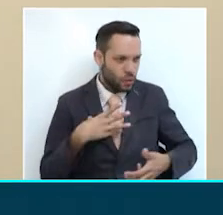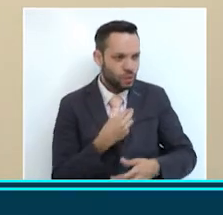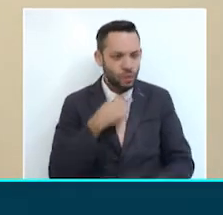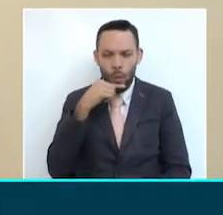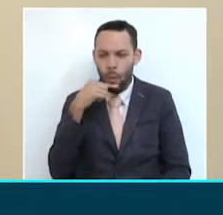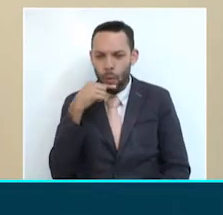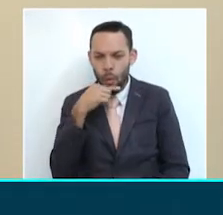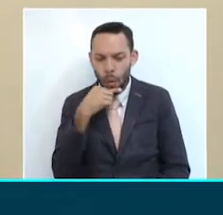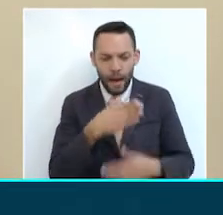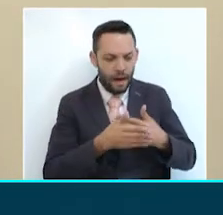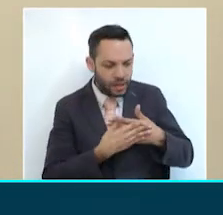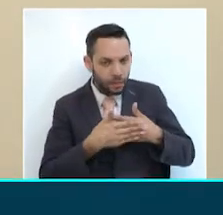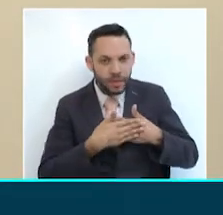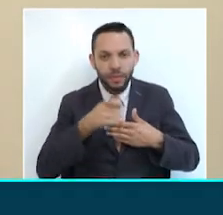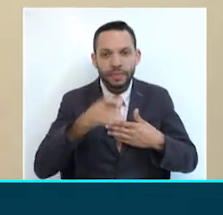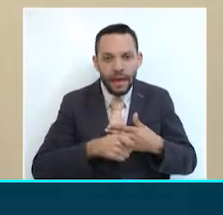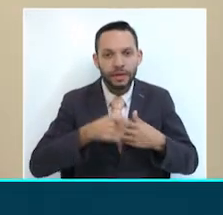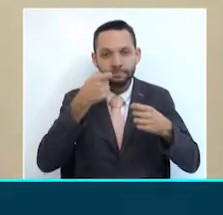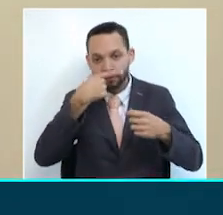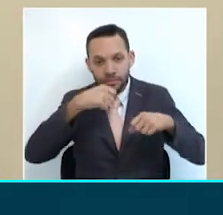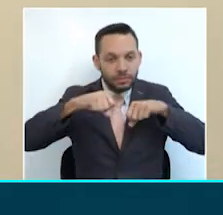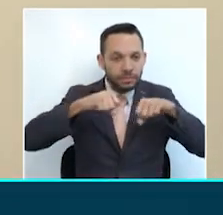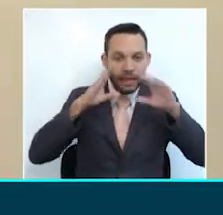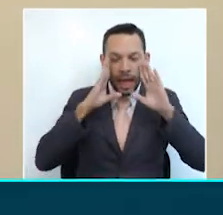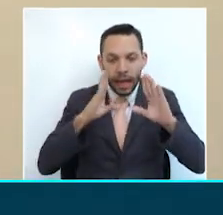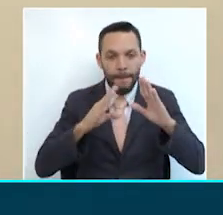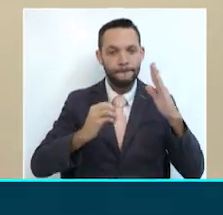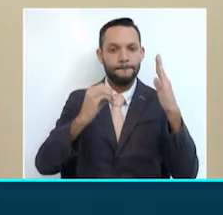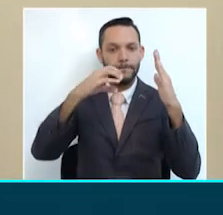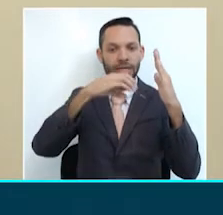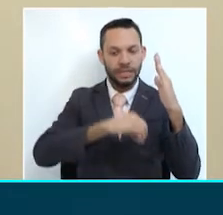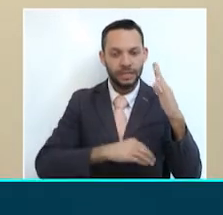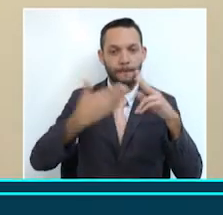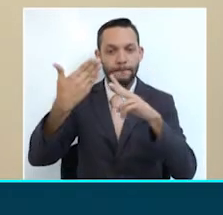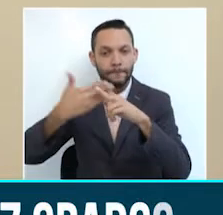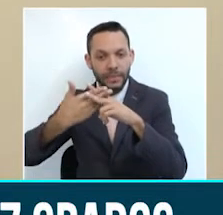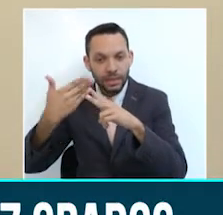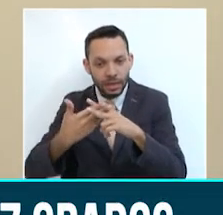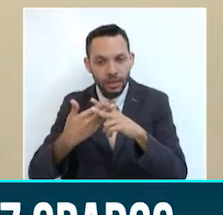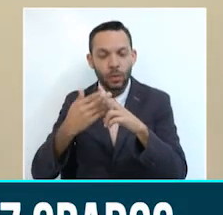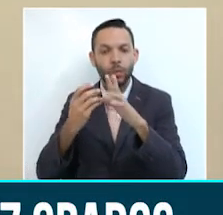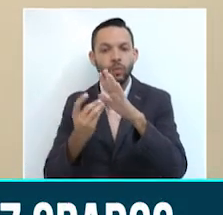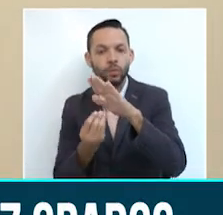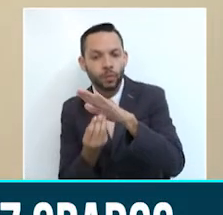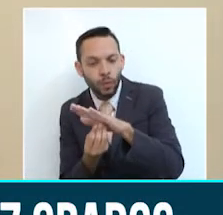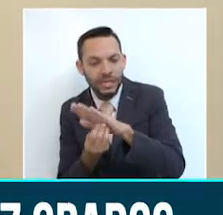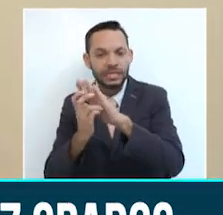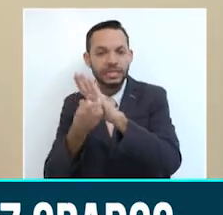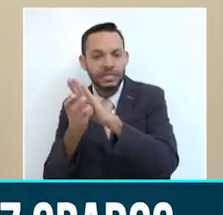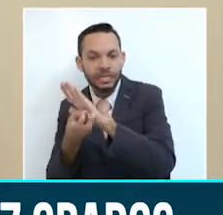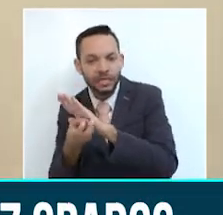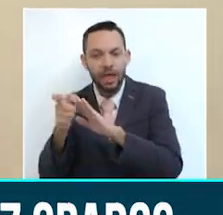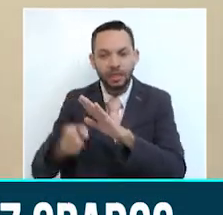cobertura vegetal para Belén de Umbría, Marsella, Mistrato, Pereira, Pueblo Rico. Una alerta naranja por incendios para Huatica, Quinchía.